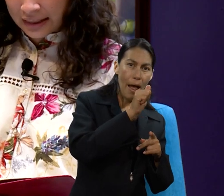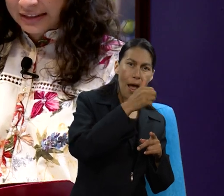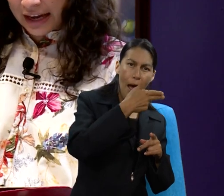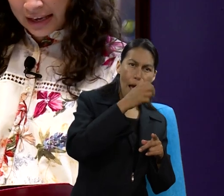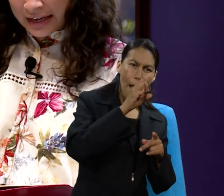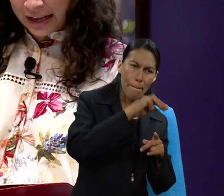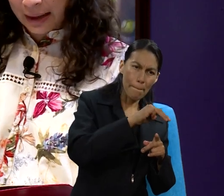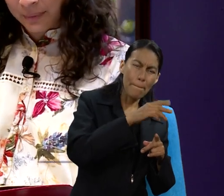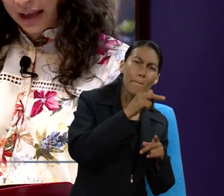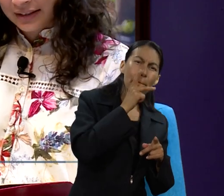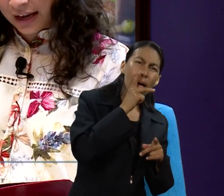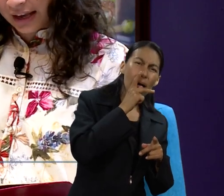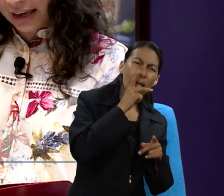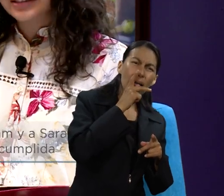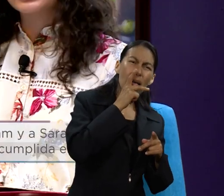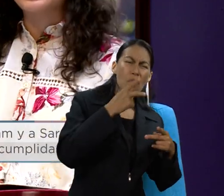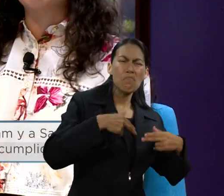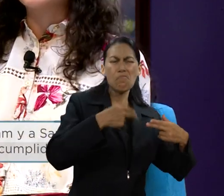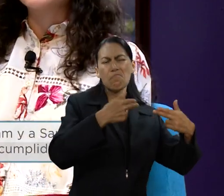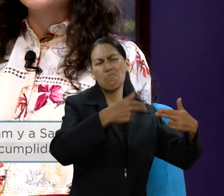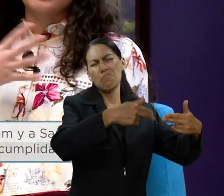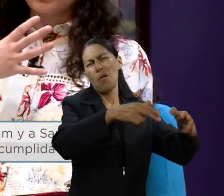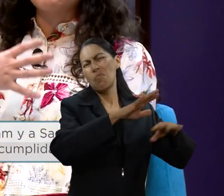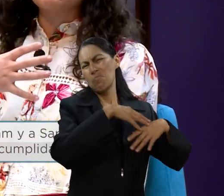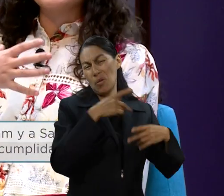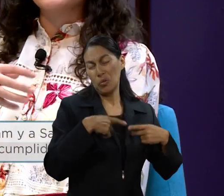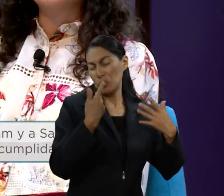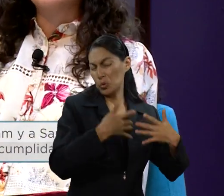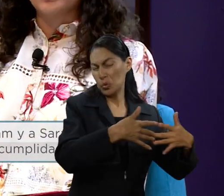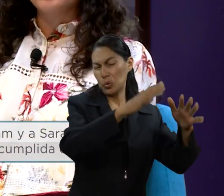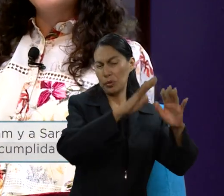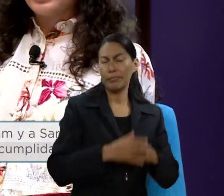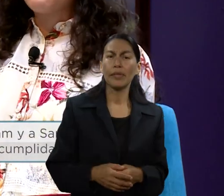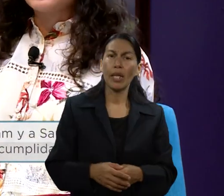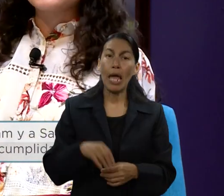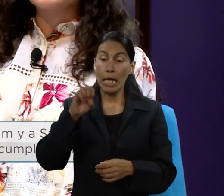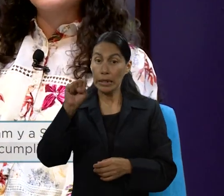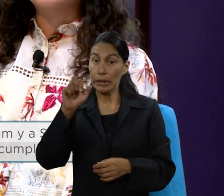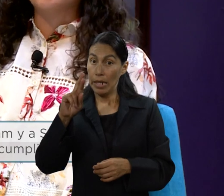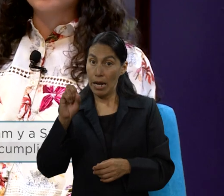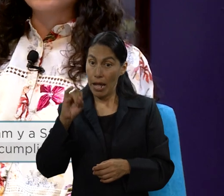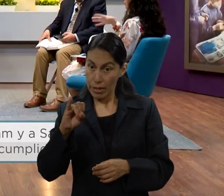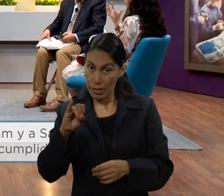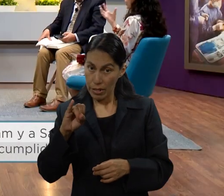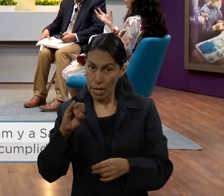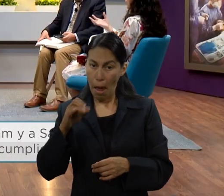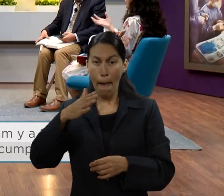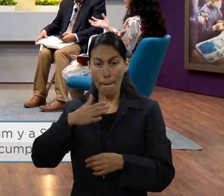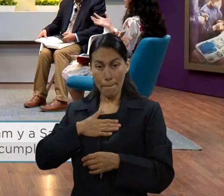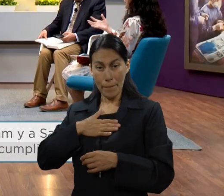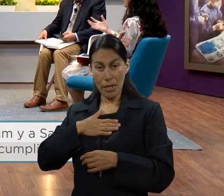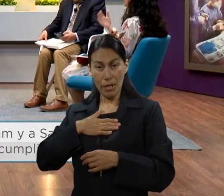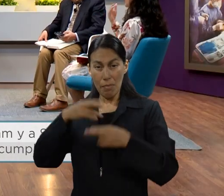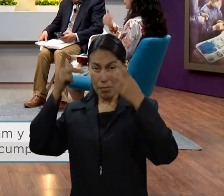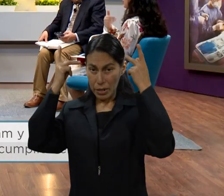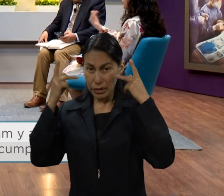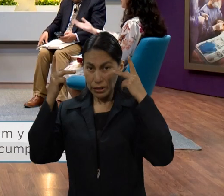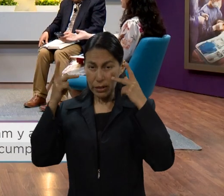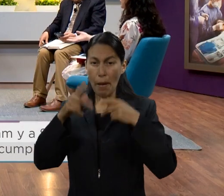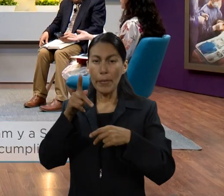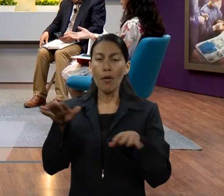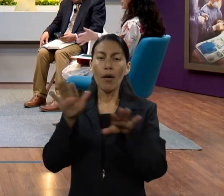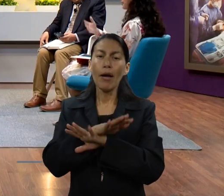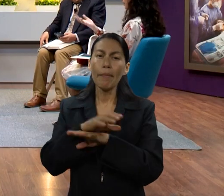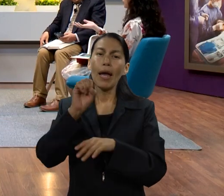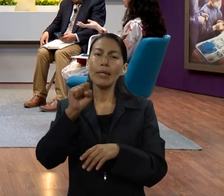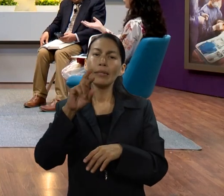de Sarai le cambia a Sara, que es la princesa, no mi princesa, sino la princesa de todos, que era con lo que le estaba diciendo, yo voy a